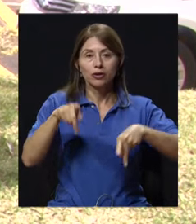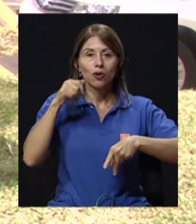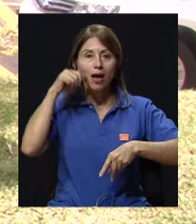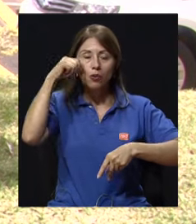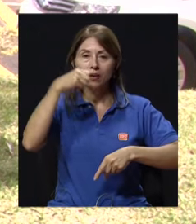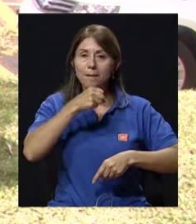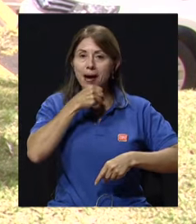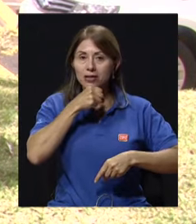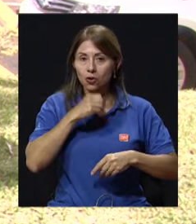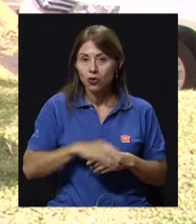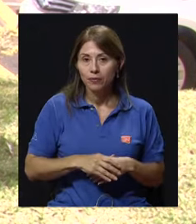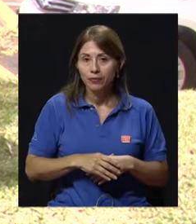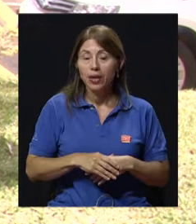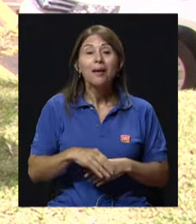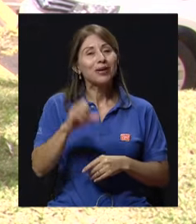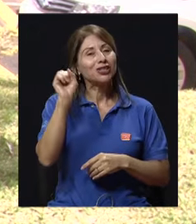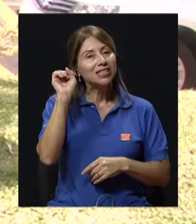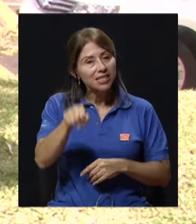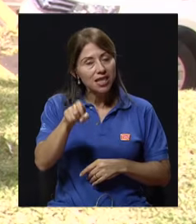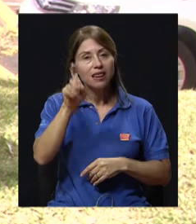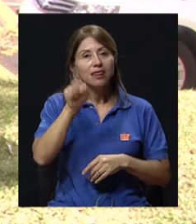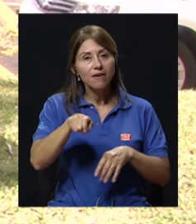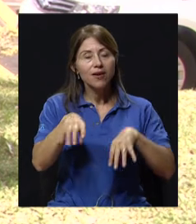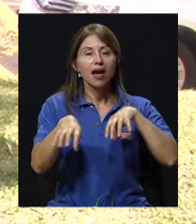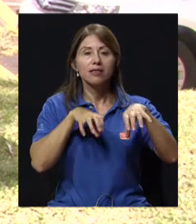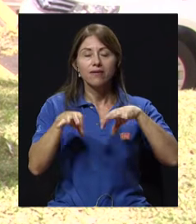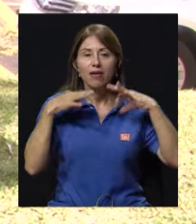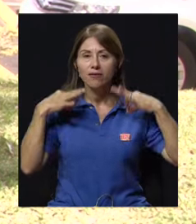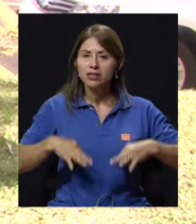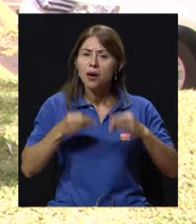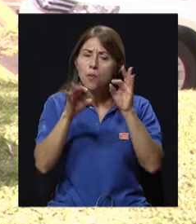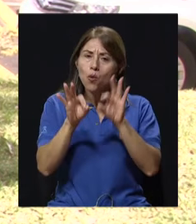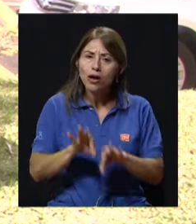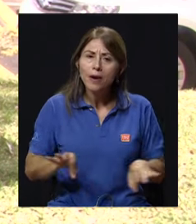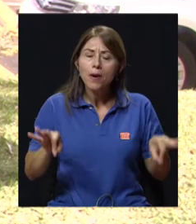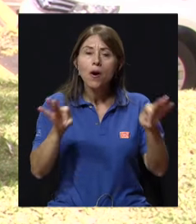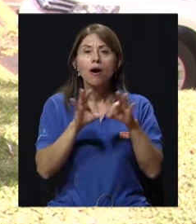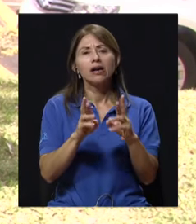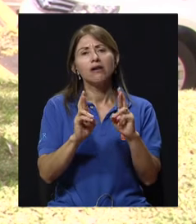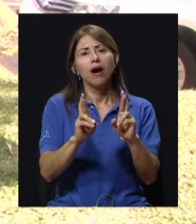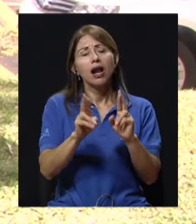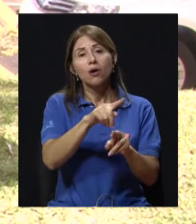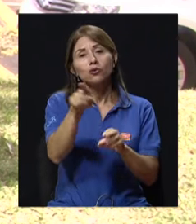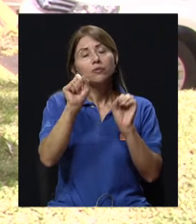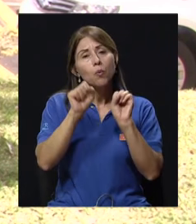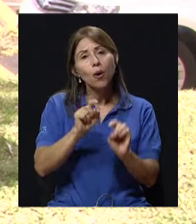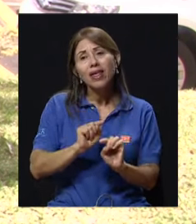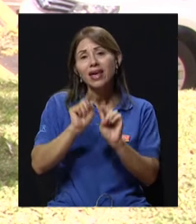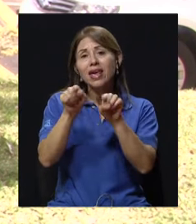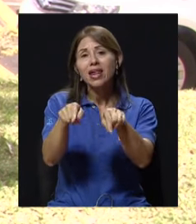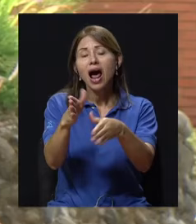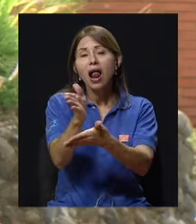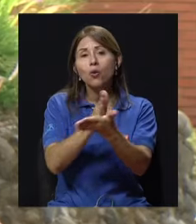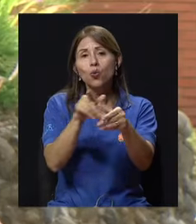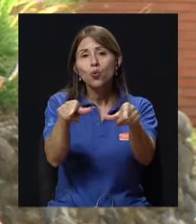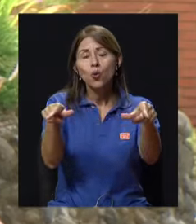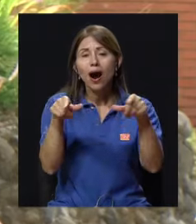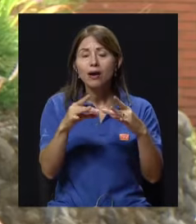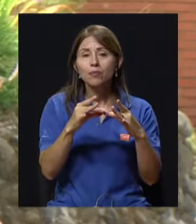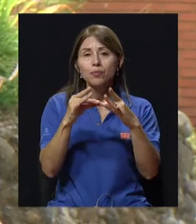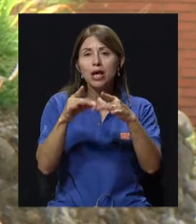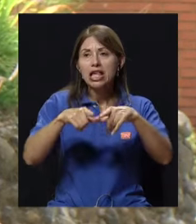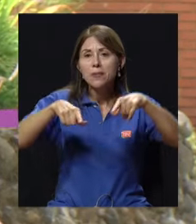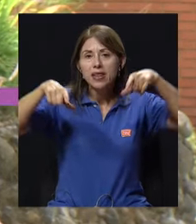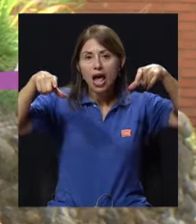mayor. Sí tienen que hacer actividad física, es importantísimo. Ojalá pudieran tener acceso a ir a algún gimnasio, siempre y